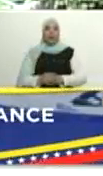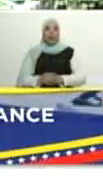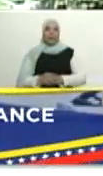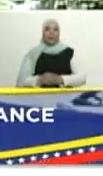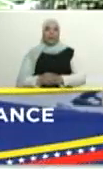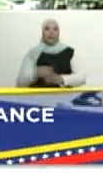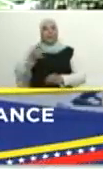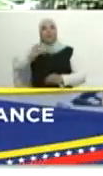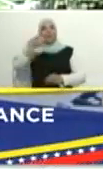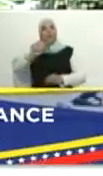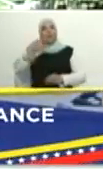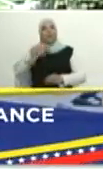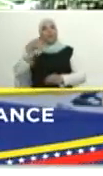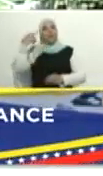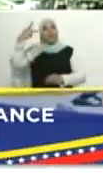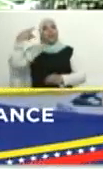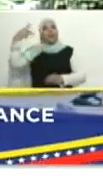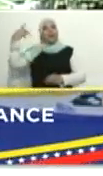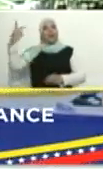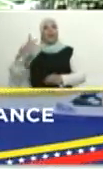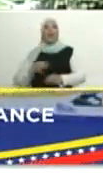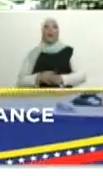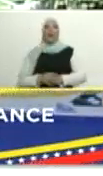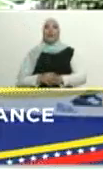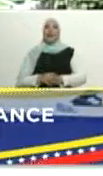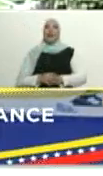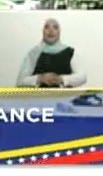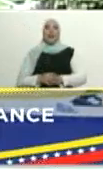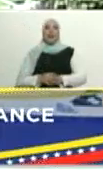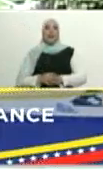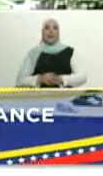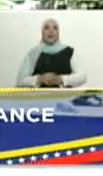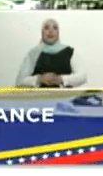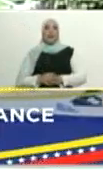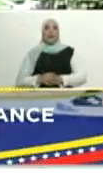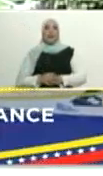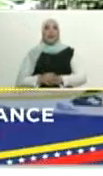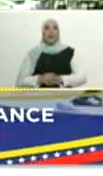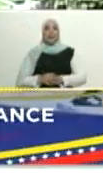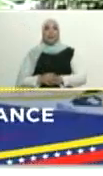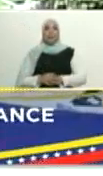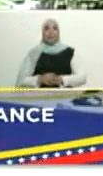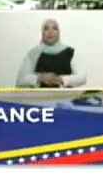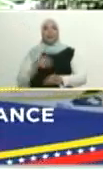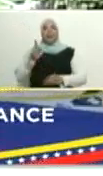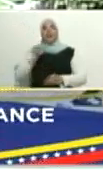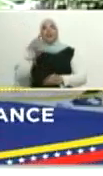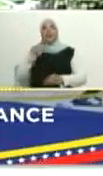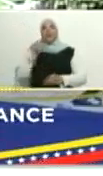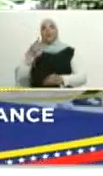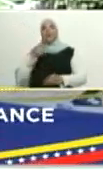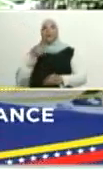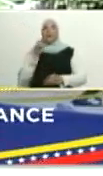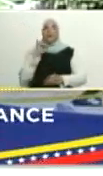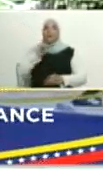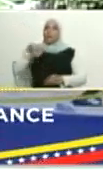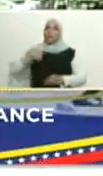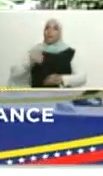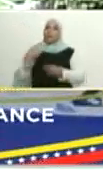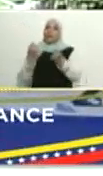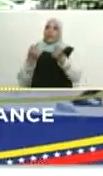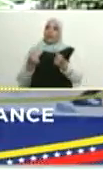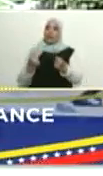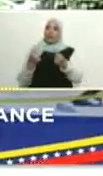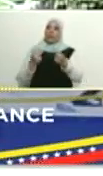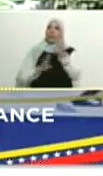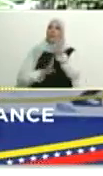política y psicológica. No permitamos que se politice nuestra economía y